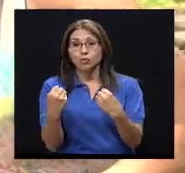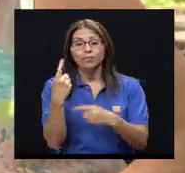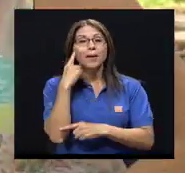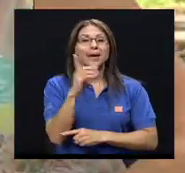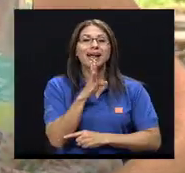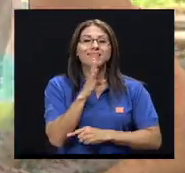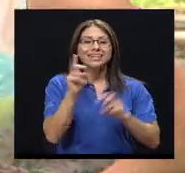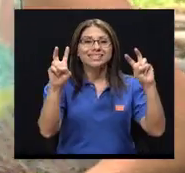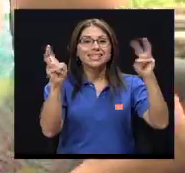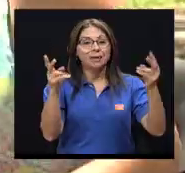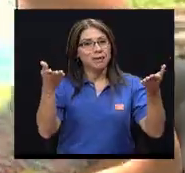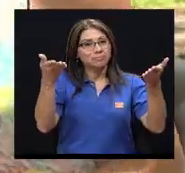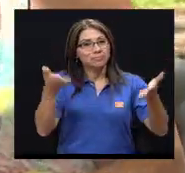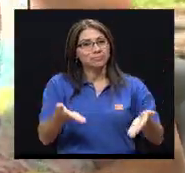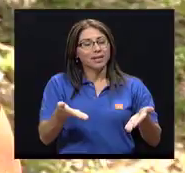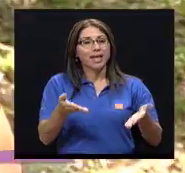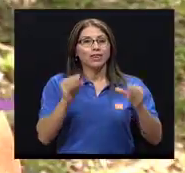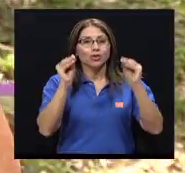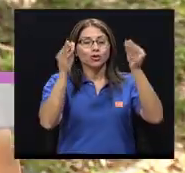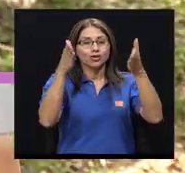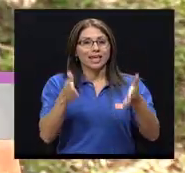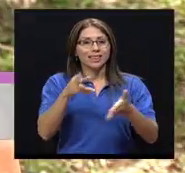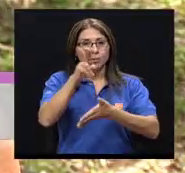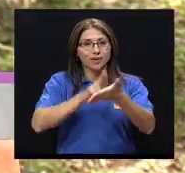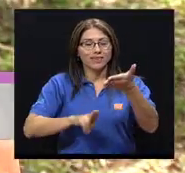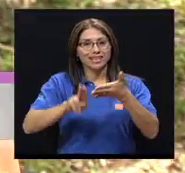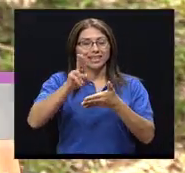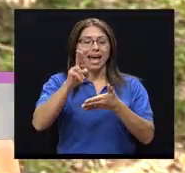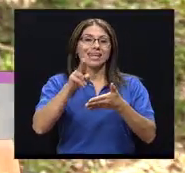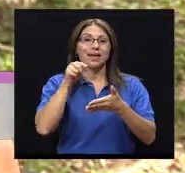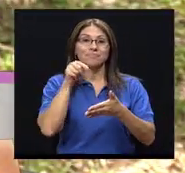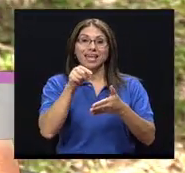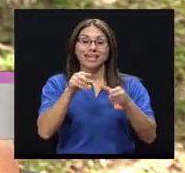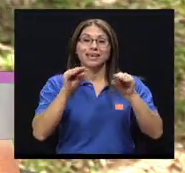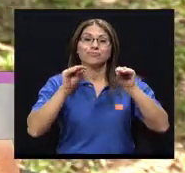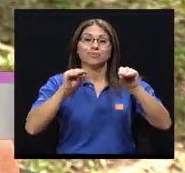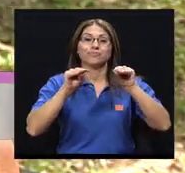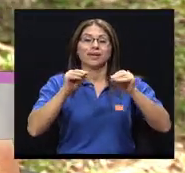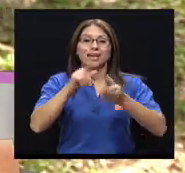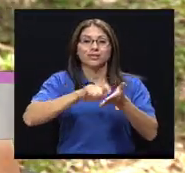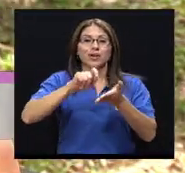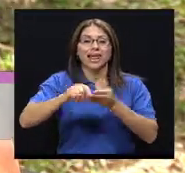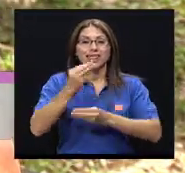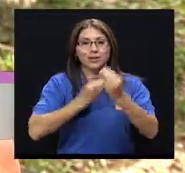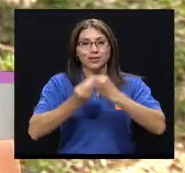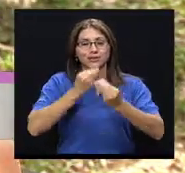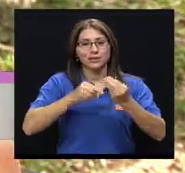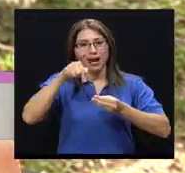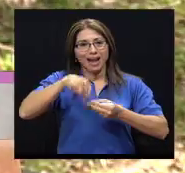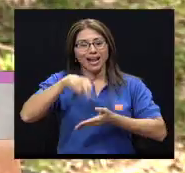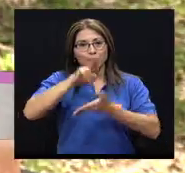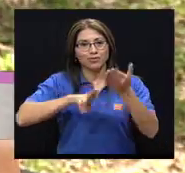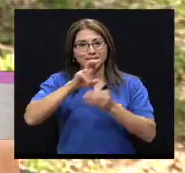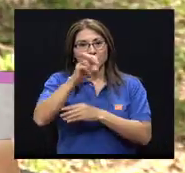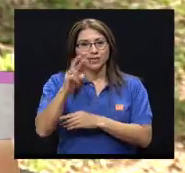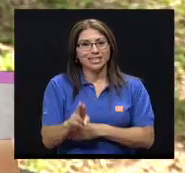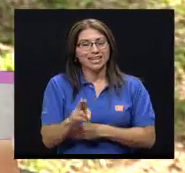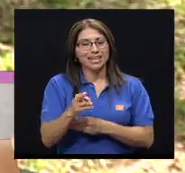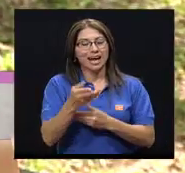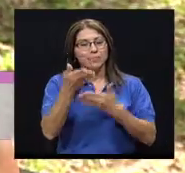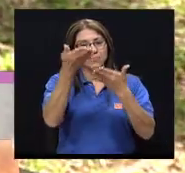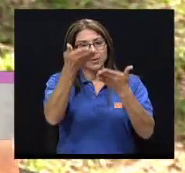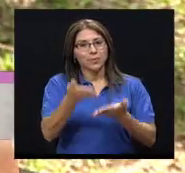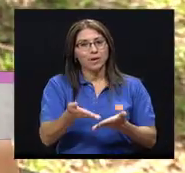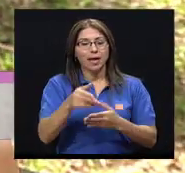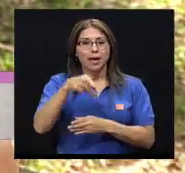para hablar sobre este tema, contamos con la presencia de la docente universitaria, ella es docente en la Escuela de Nutrición, aquí en la Universidad de Costa Rica. Se